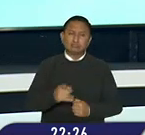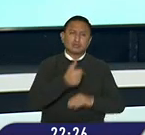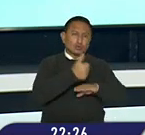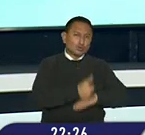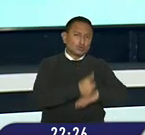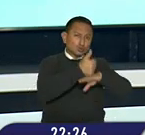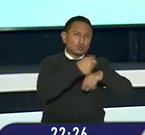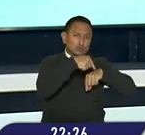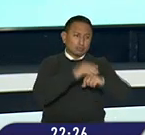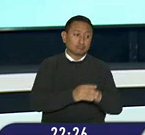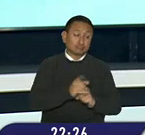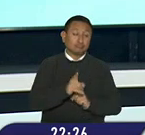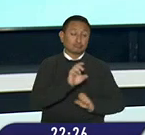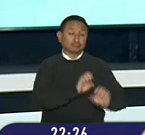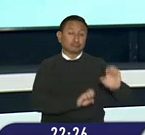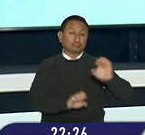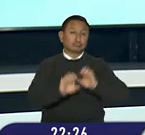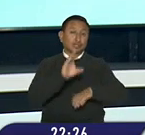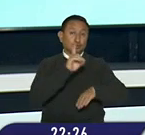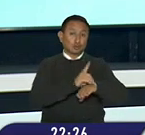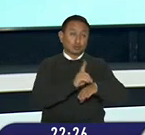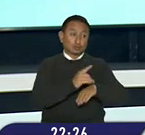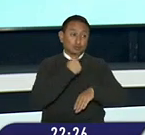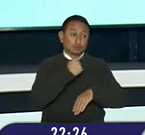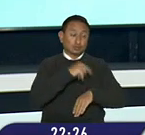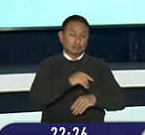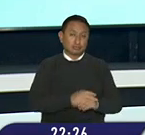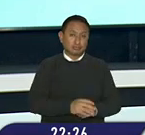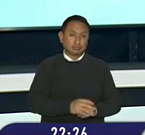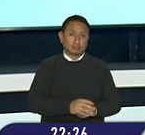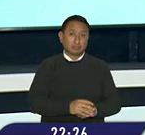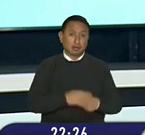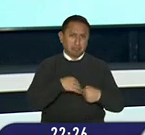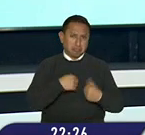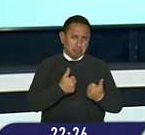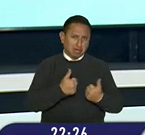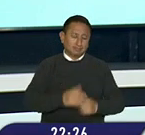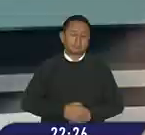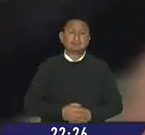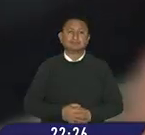autoridades una evaluación médica determinó que se encuentra estable